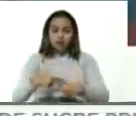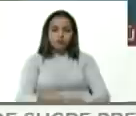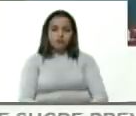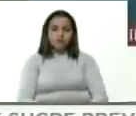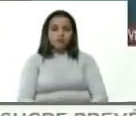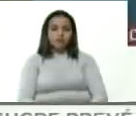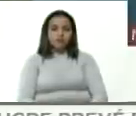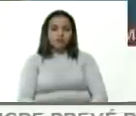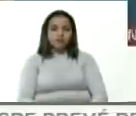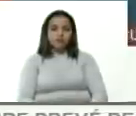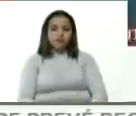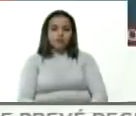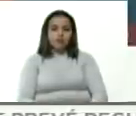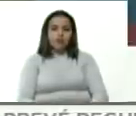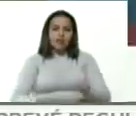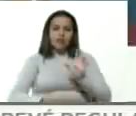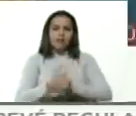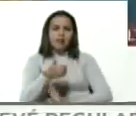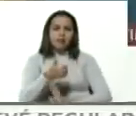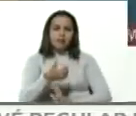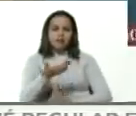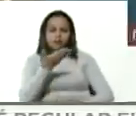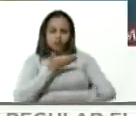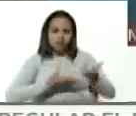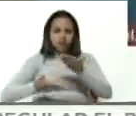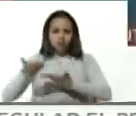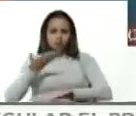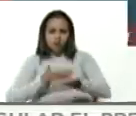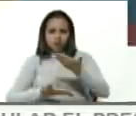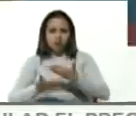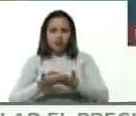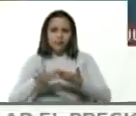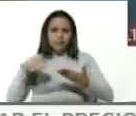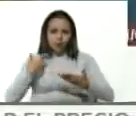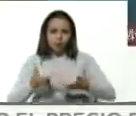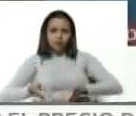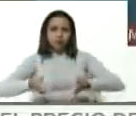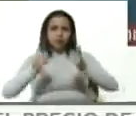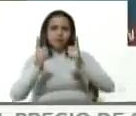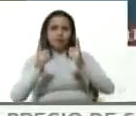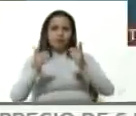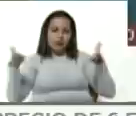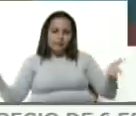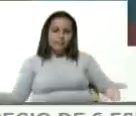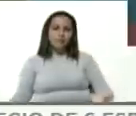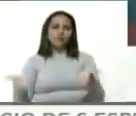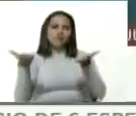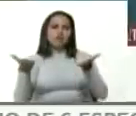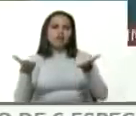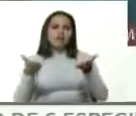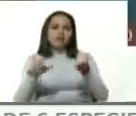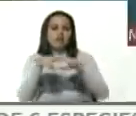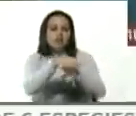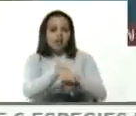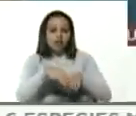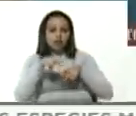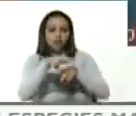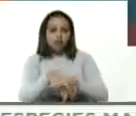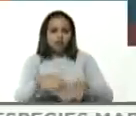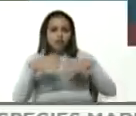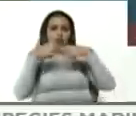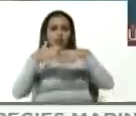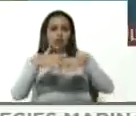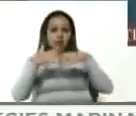es el que genera el efecto multiplicador, el que permite impulsar la agricultura, la industria